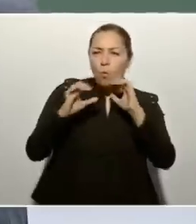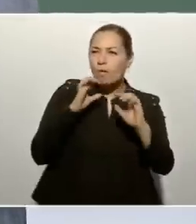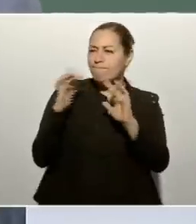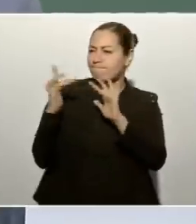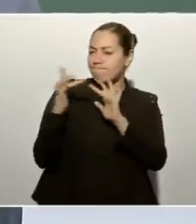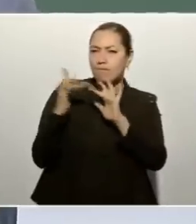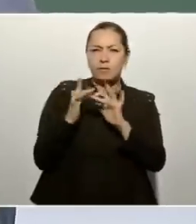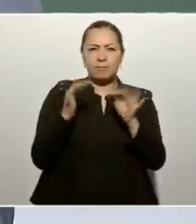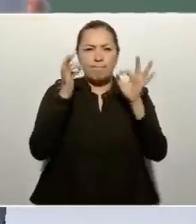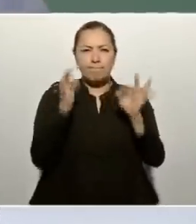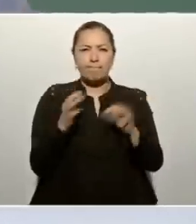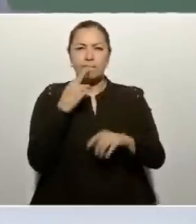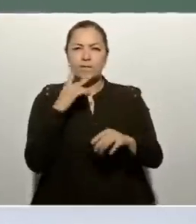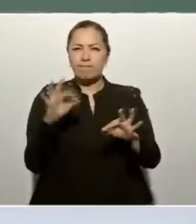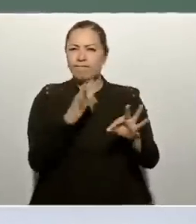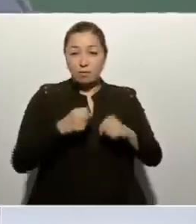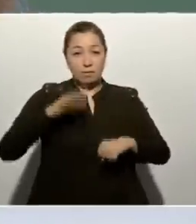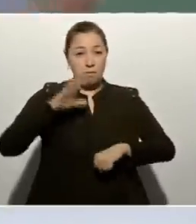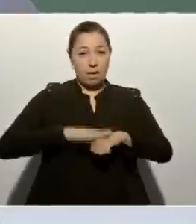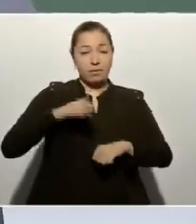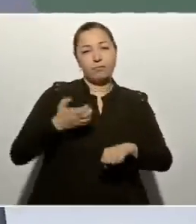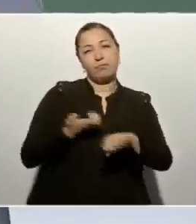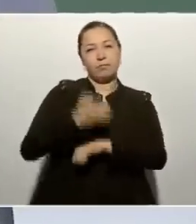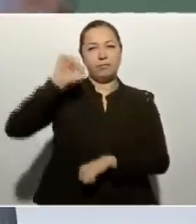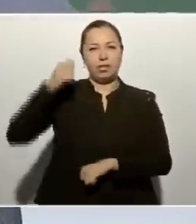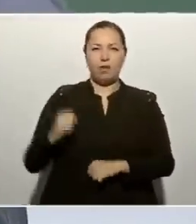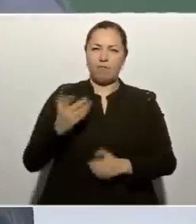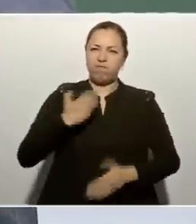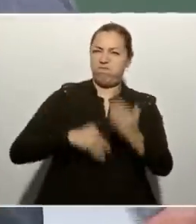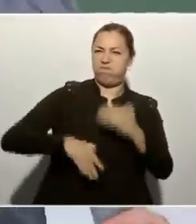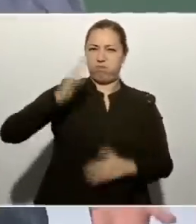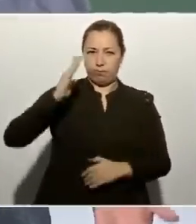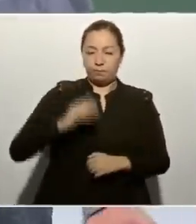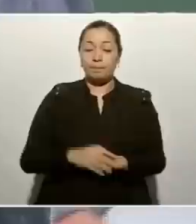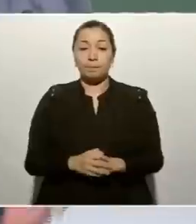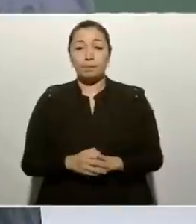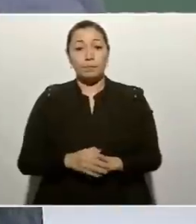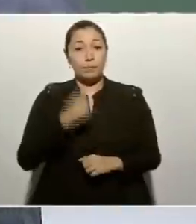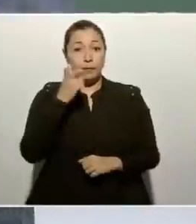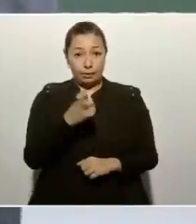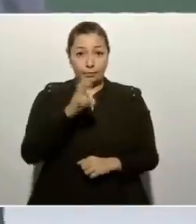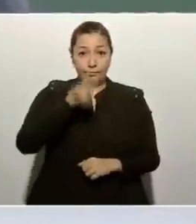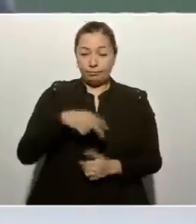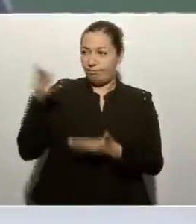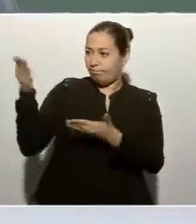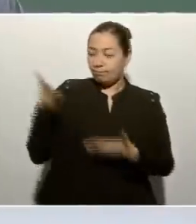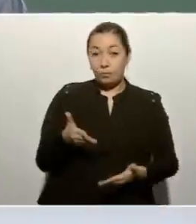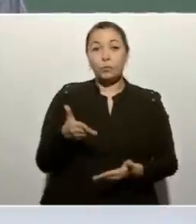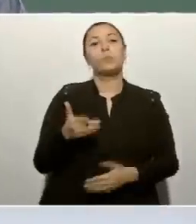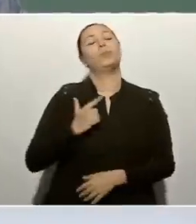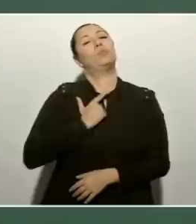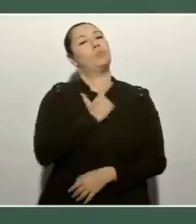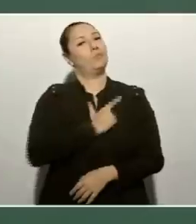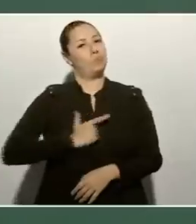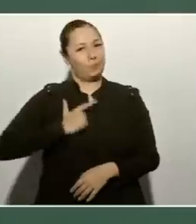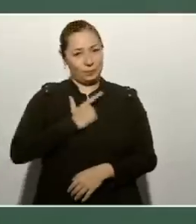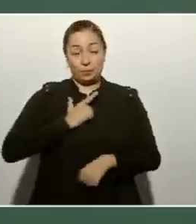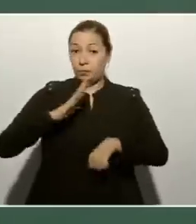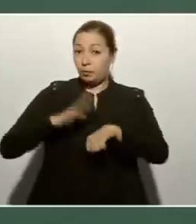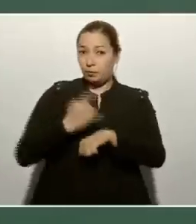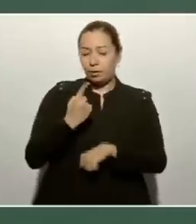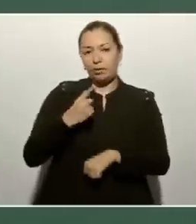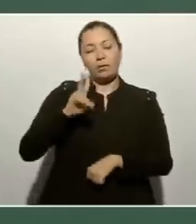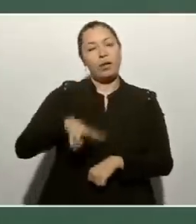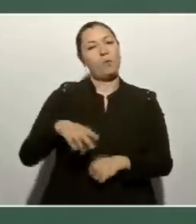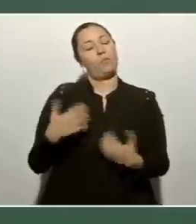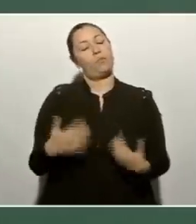para que un estado avance. Esto, el estar aquí, pues da mucho gusto, además, porque, pues qué